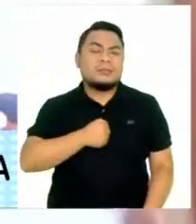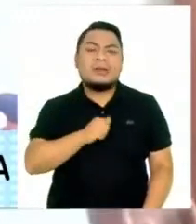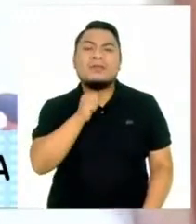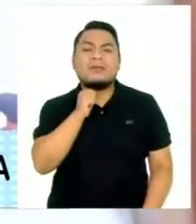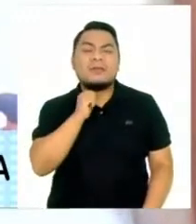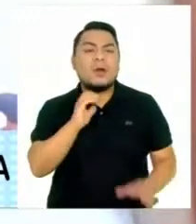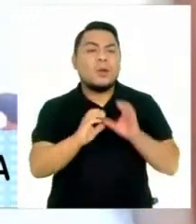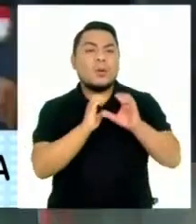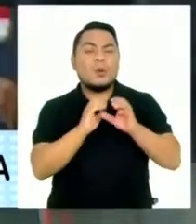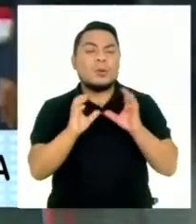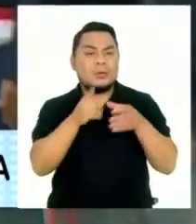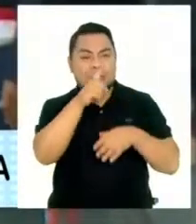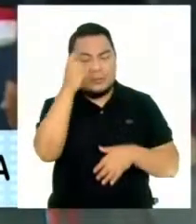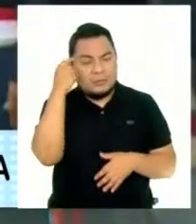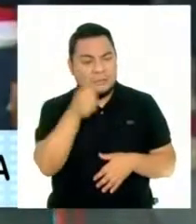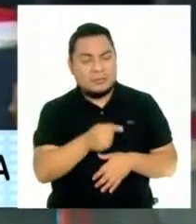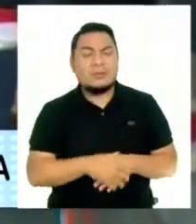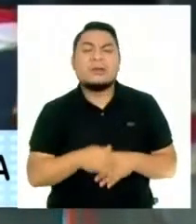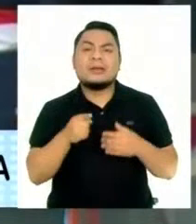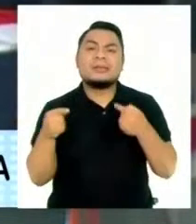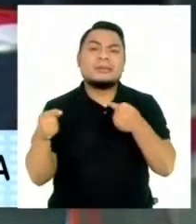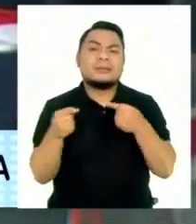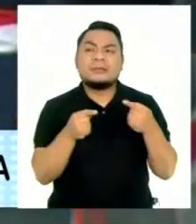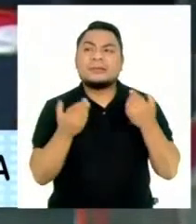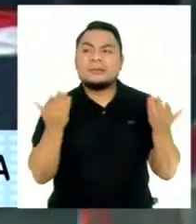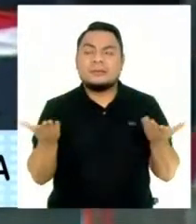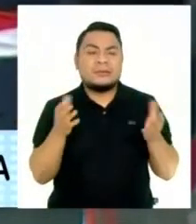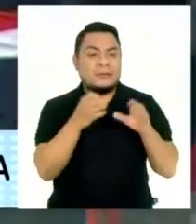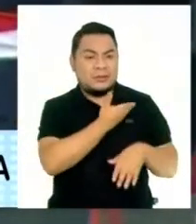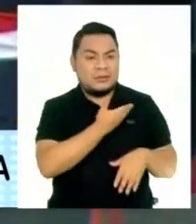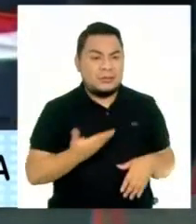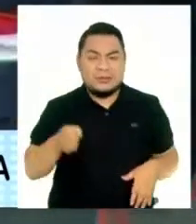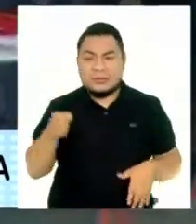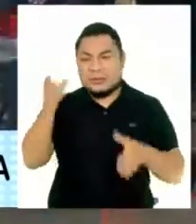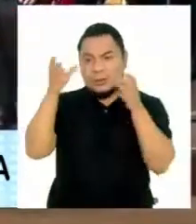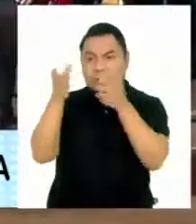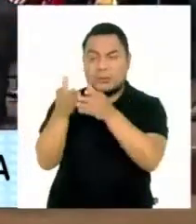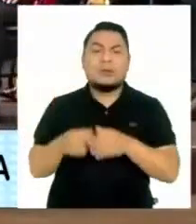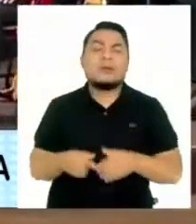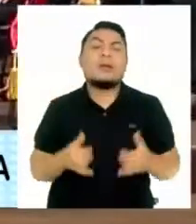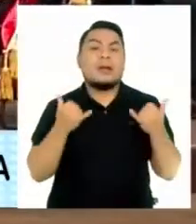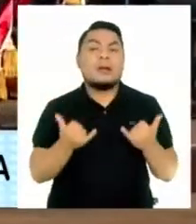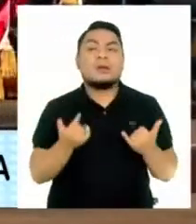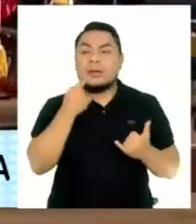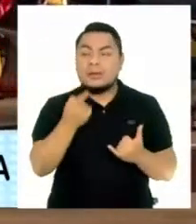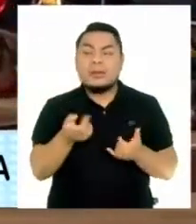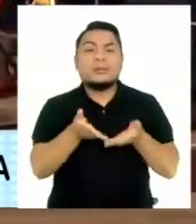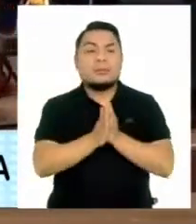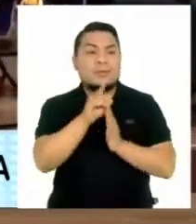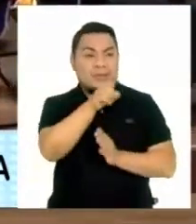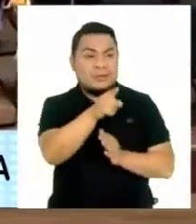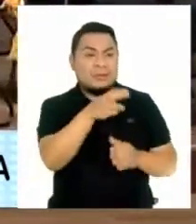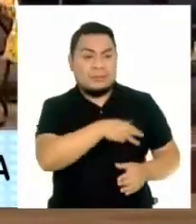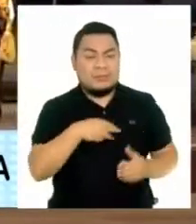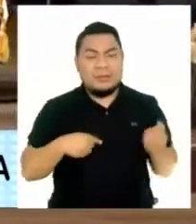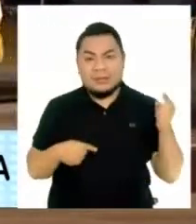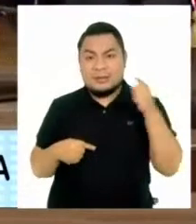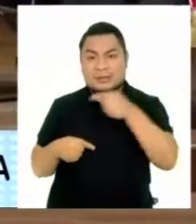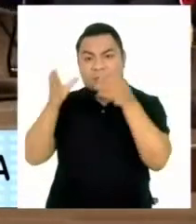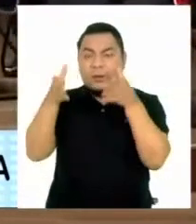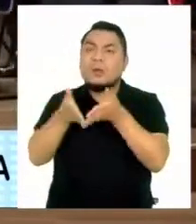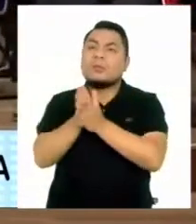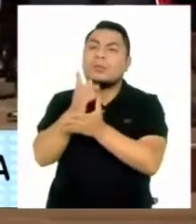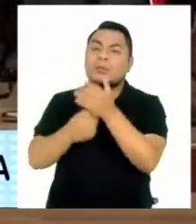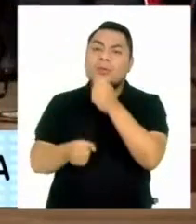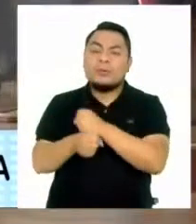de diálogo en la clase política, por ello el conflicto entre Ejecutivo y Parlamento. A puertas de pedir la investidura se tiene cuatro mociones